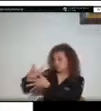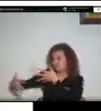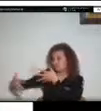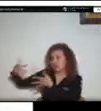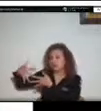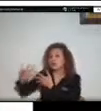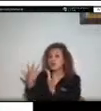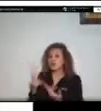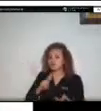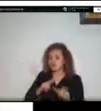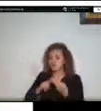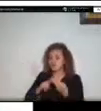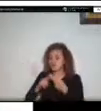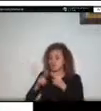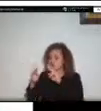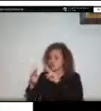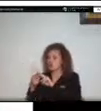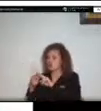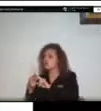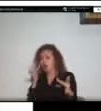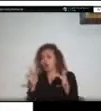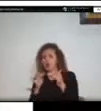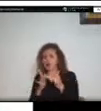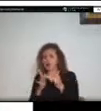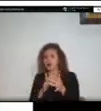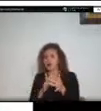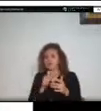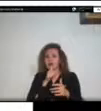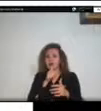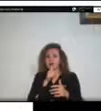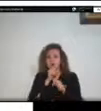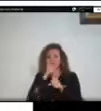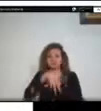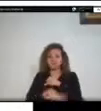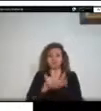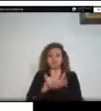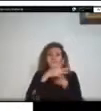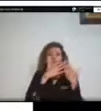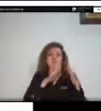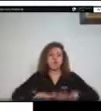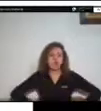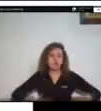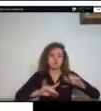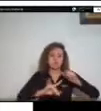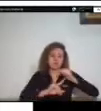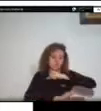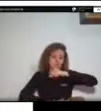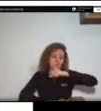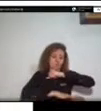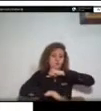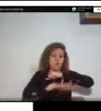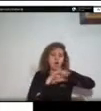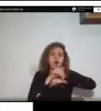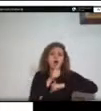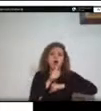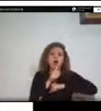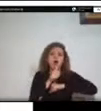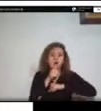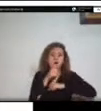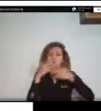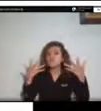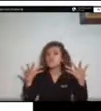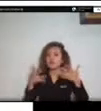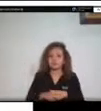puntos con las fuentes principales o las subzonas hidrográficas que acabo de mencionar siguiente por favor